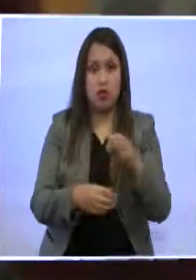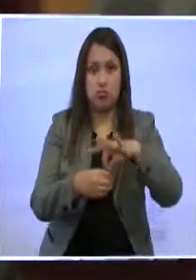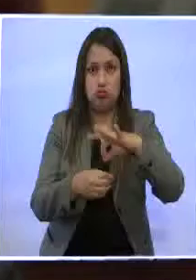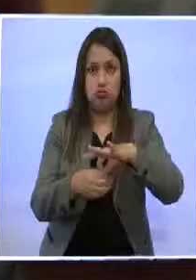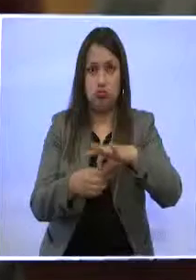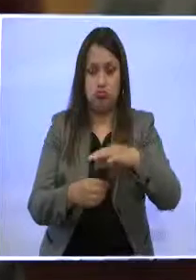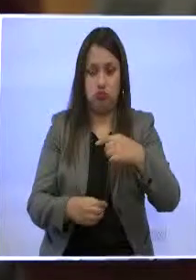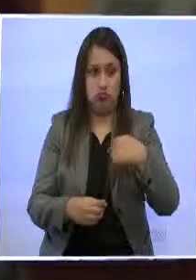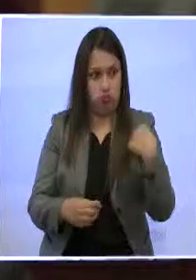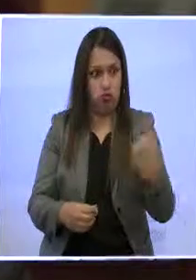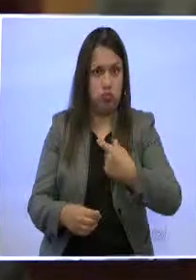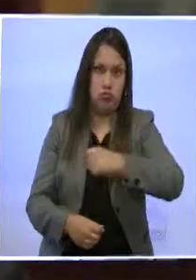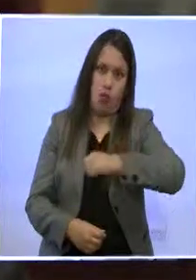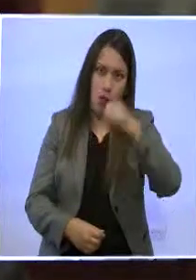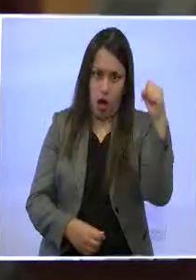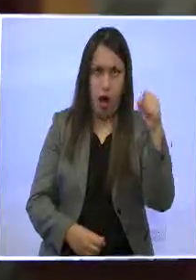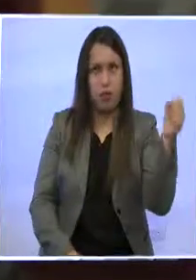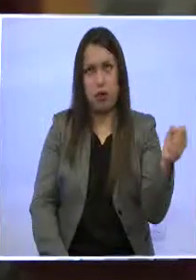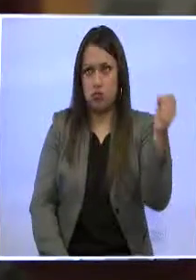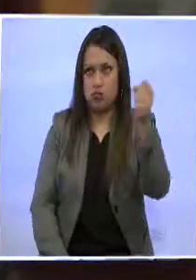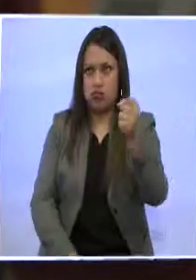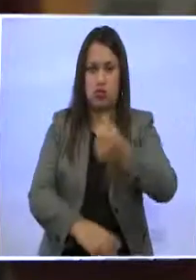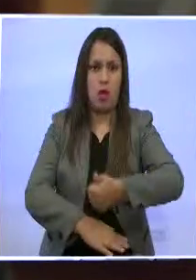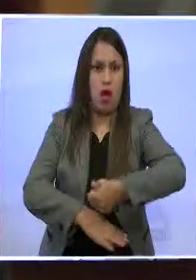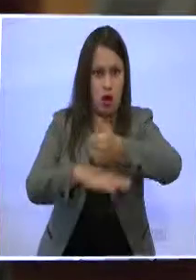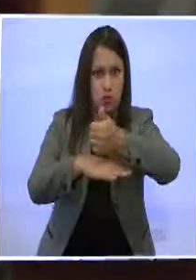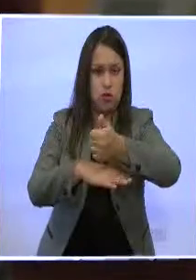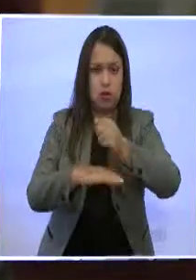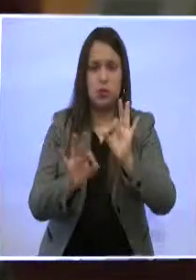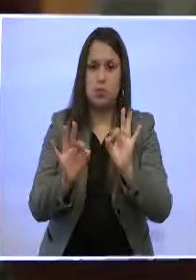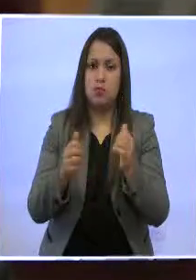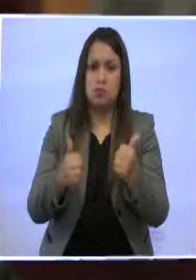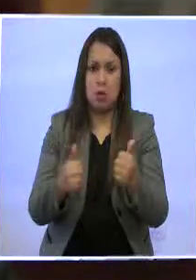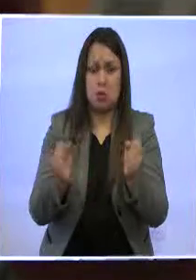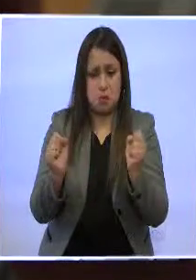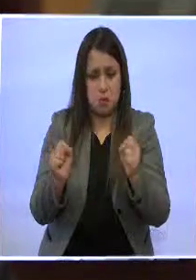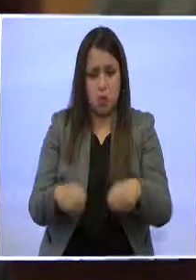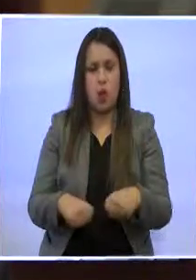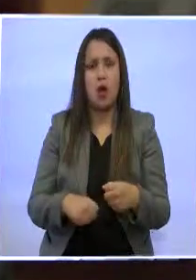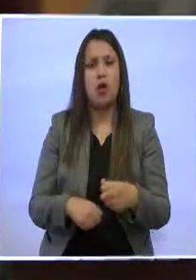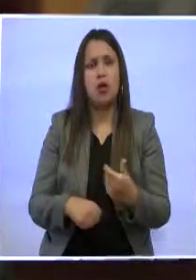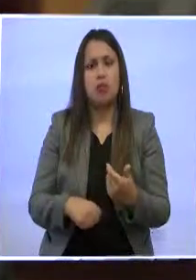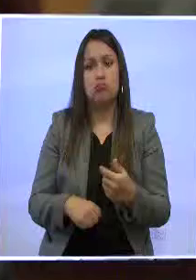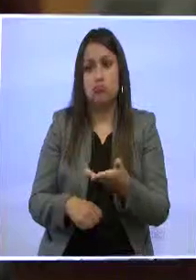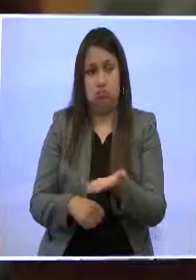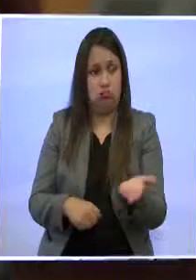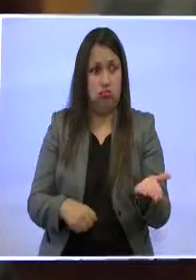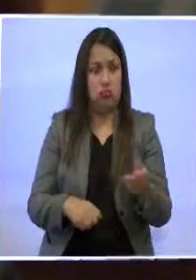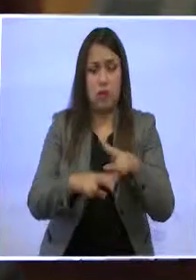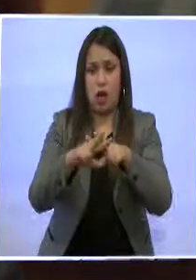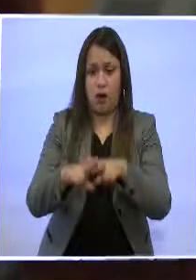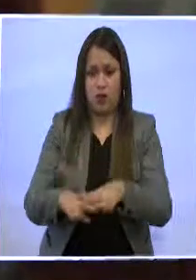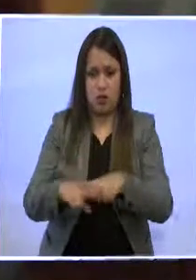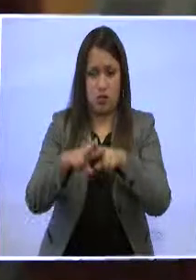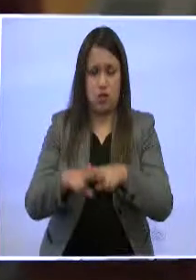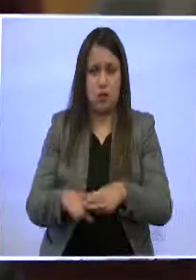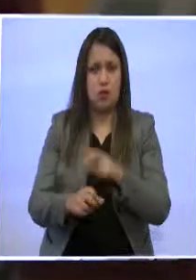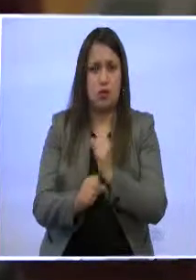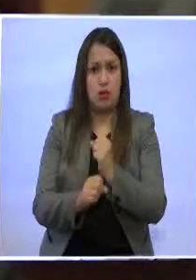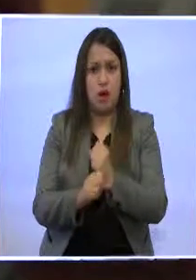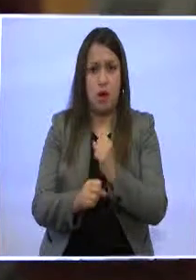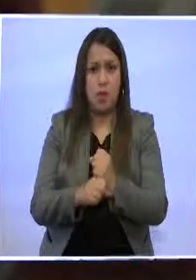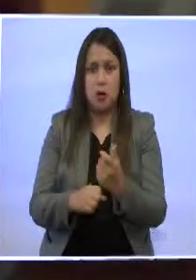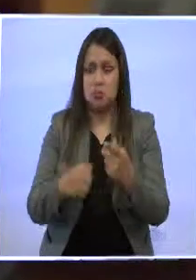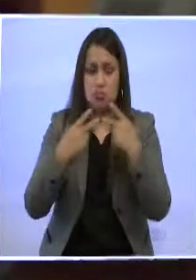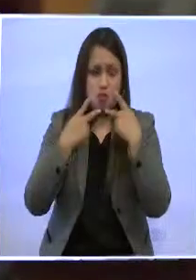podamos frente a los votantes rendir cuentas de lo que hemos actuado. En ese sentido, realizamos este evento público